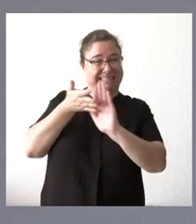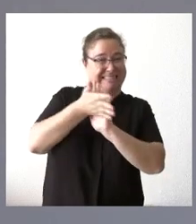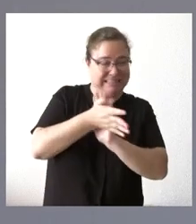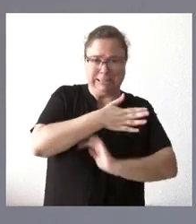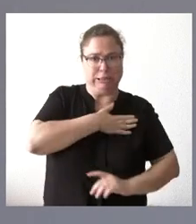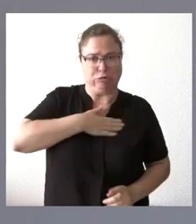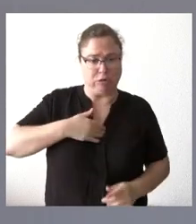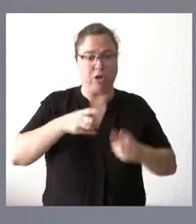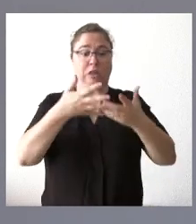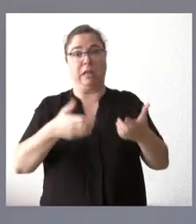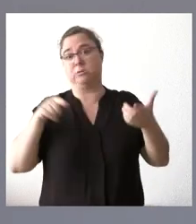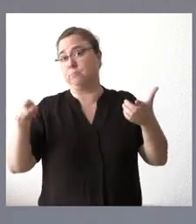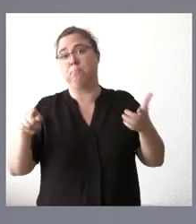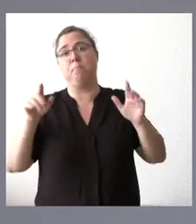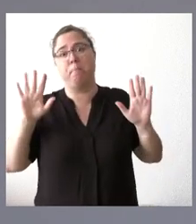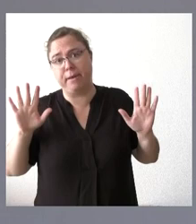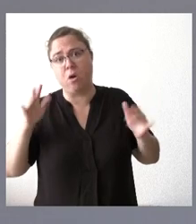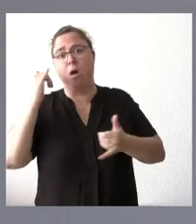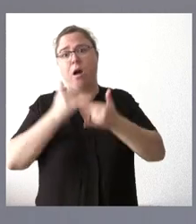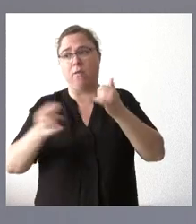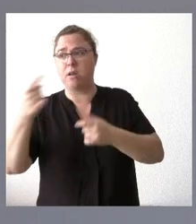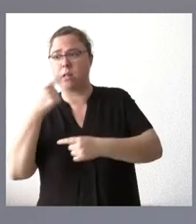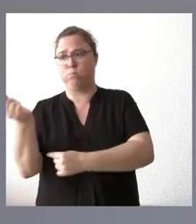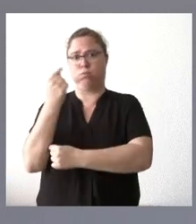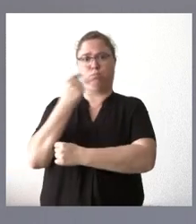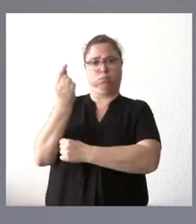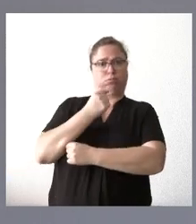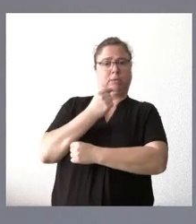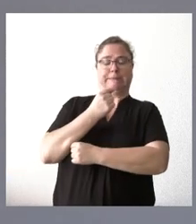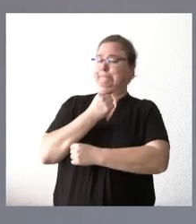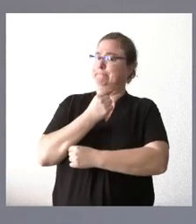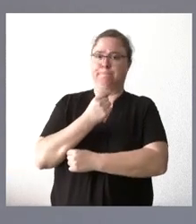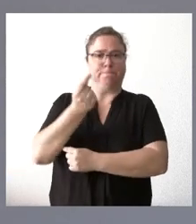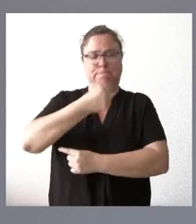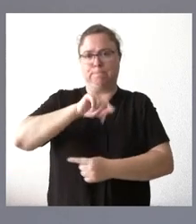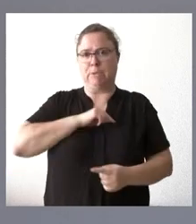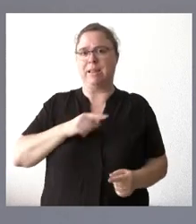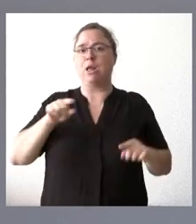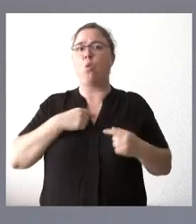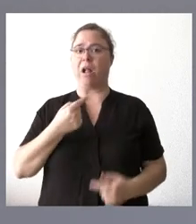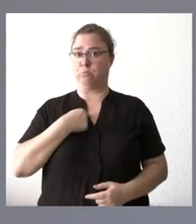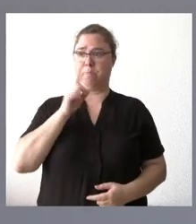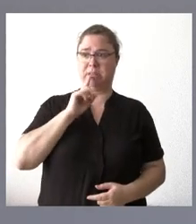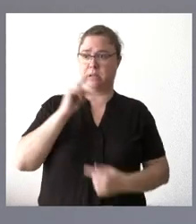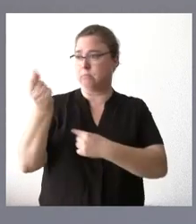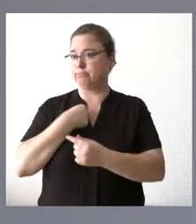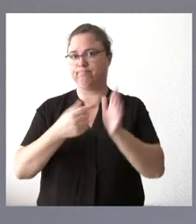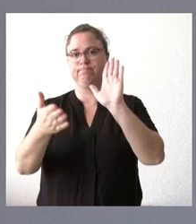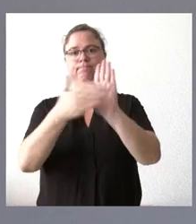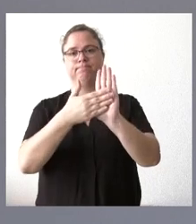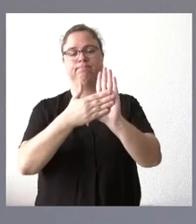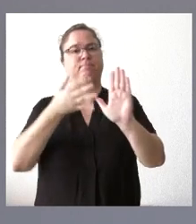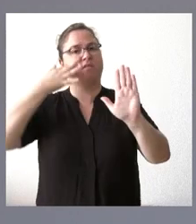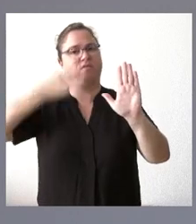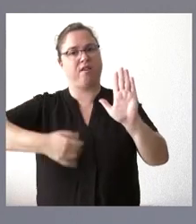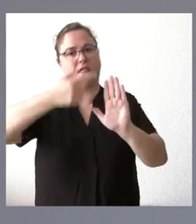cuáles son los textos de este documento. Pero, visto que se nos acusa de esa falta de verdad, nosotros este documento lo